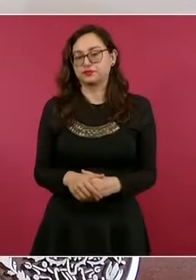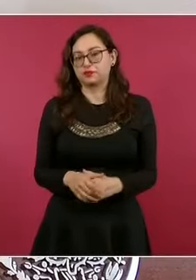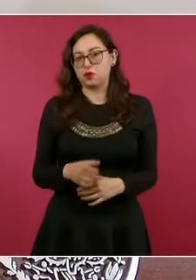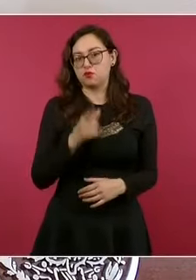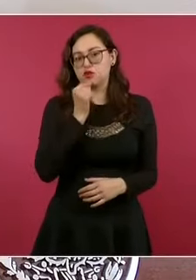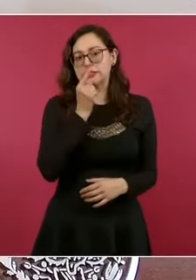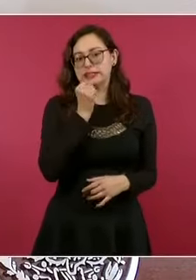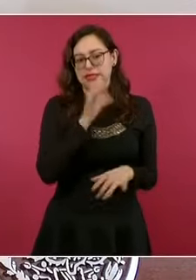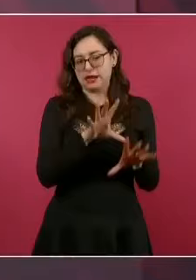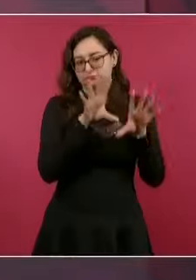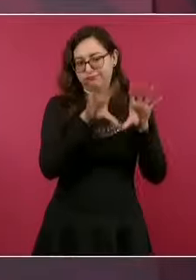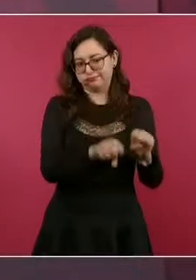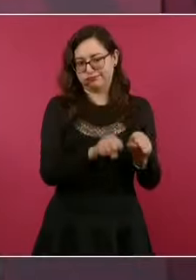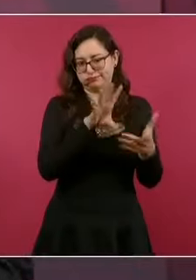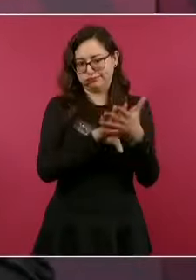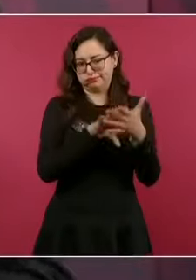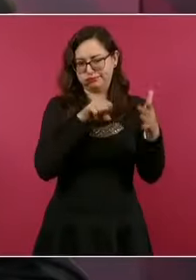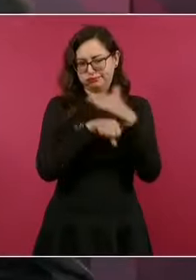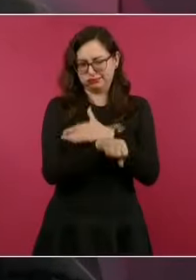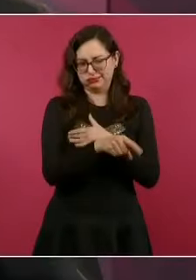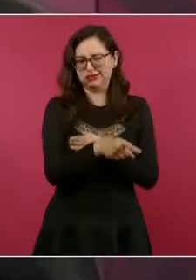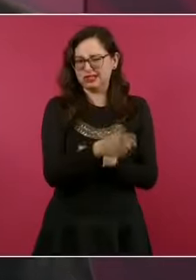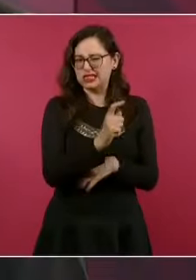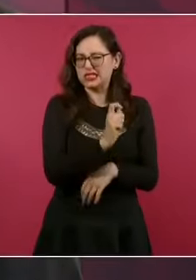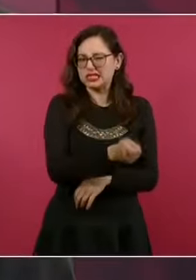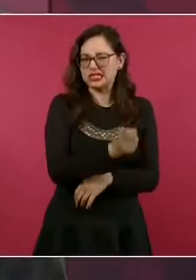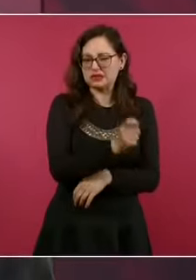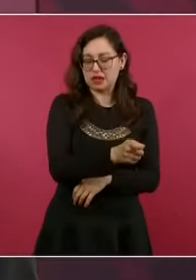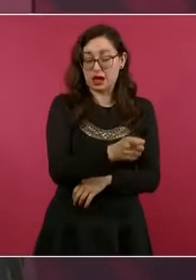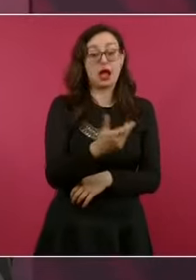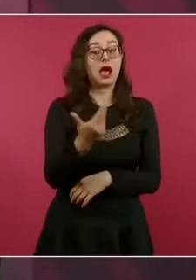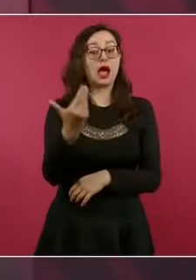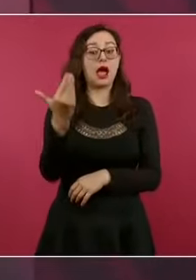al joven de Ayotzinapa.